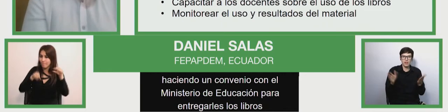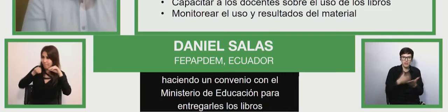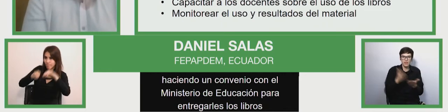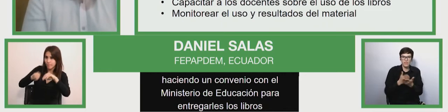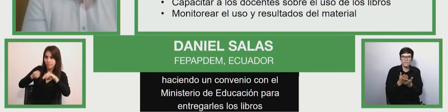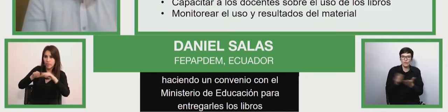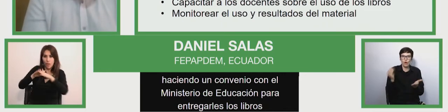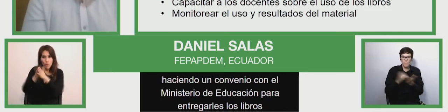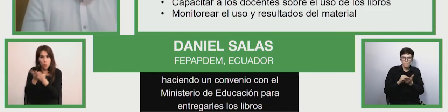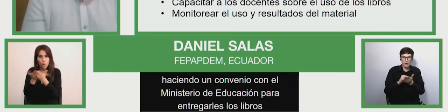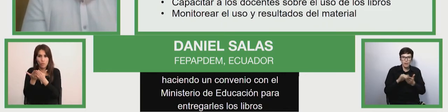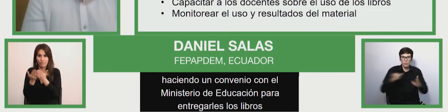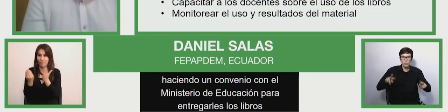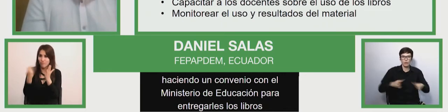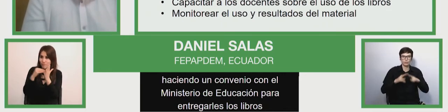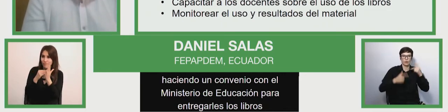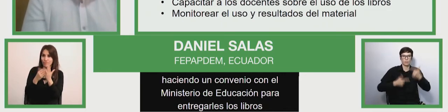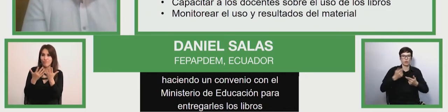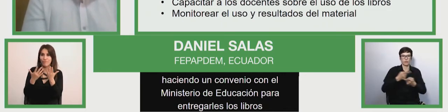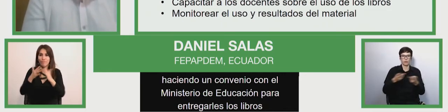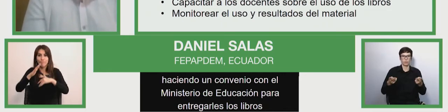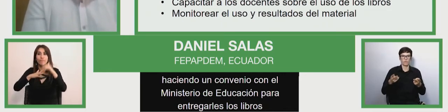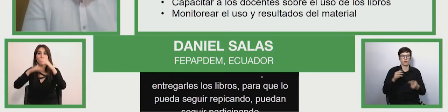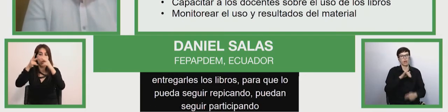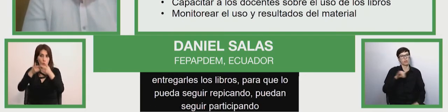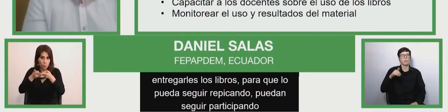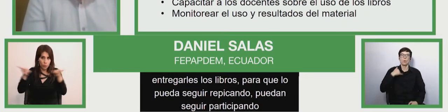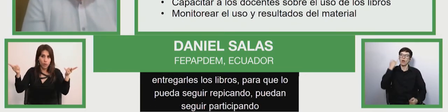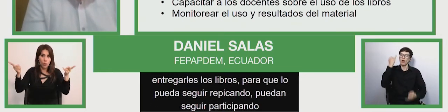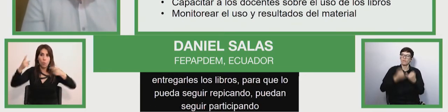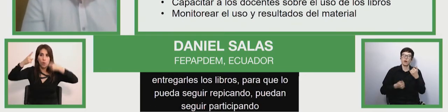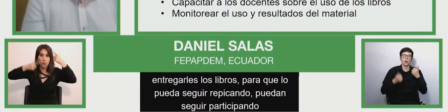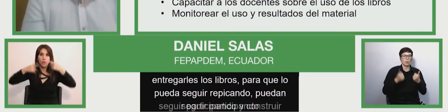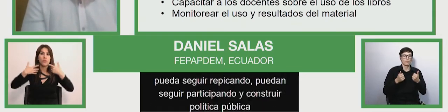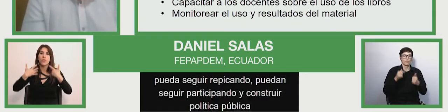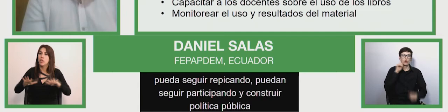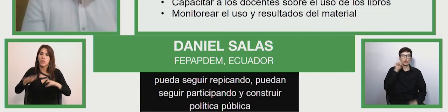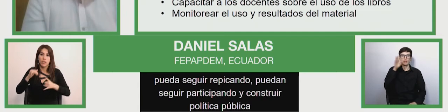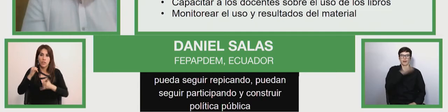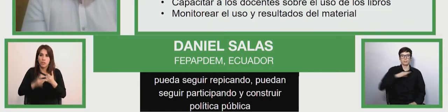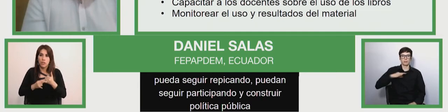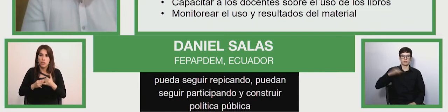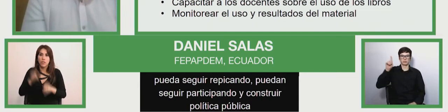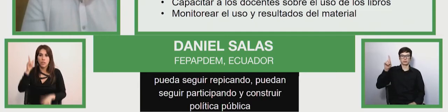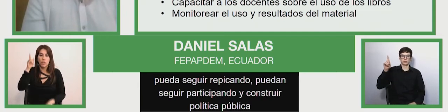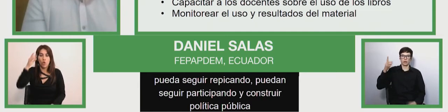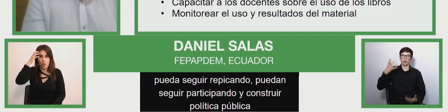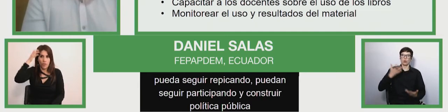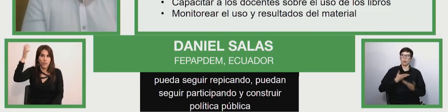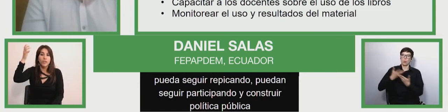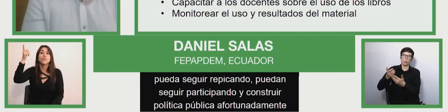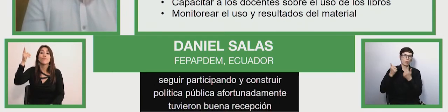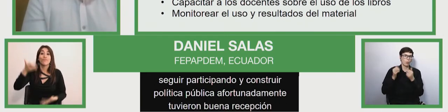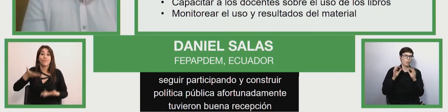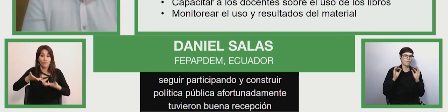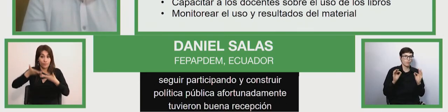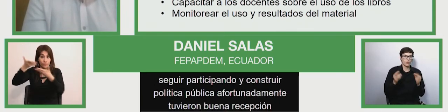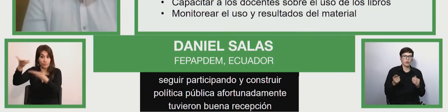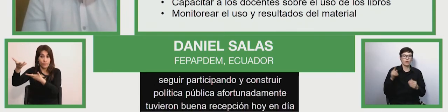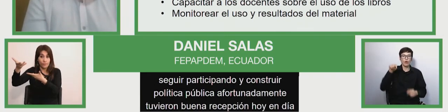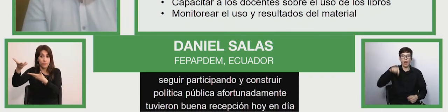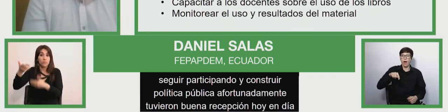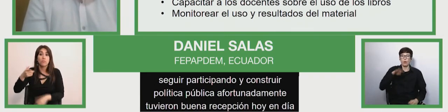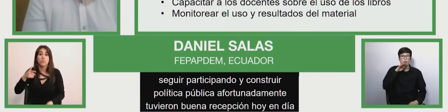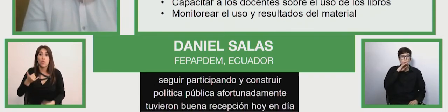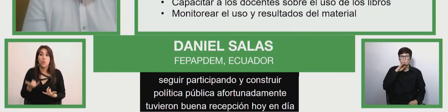política pública. Afortunadamente, tuvimos una muy buena recepción del Ministerio y hoy en día es un material de uso general